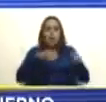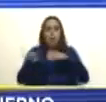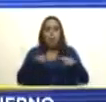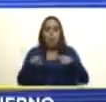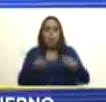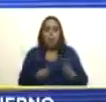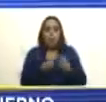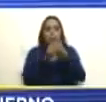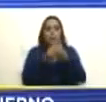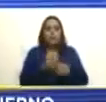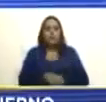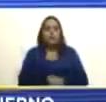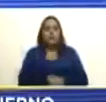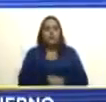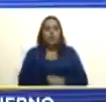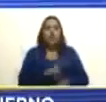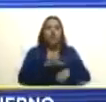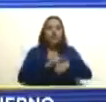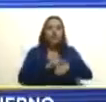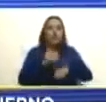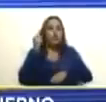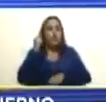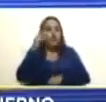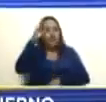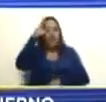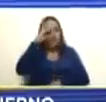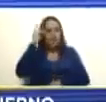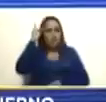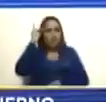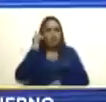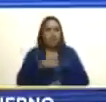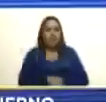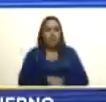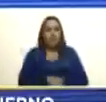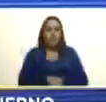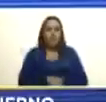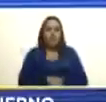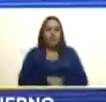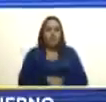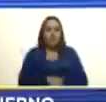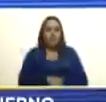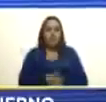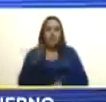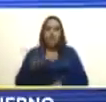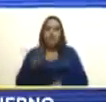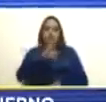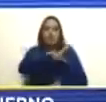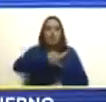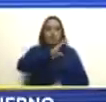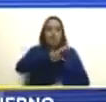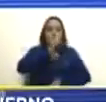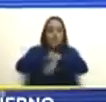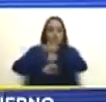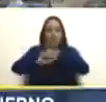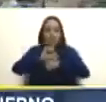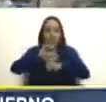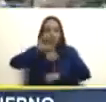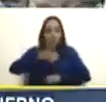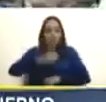por la doctora Delcy Rodríguez alta comisión por la defensa de la Guayana Esequiba